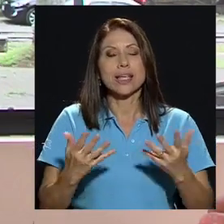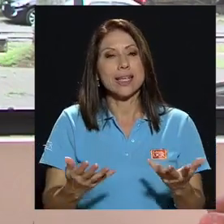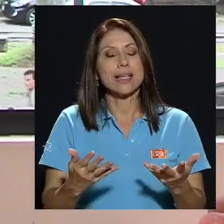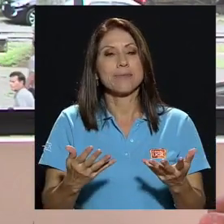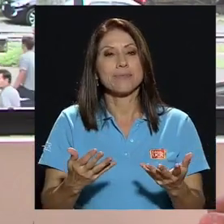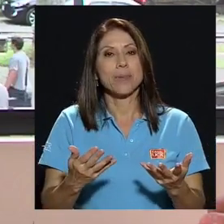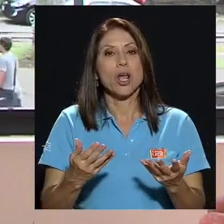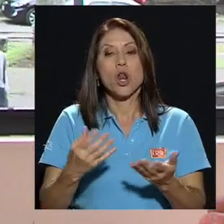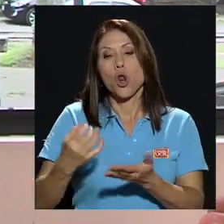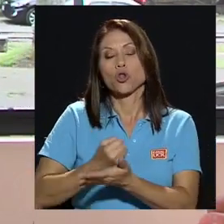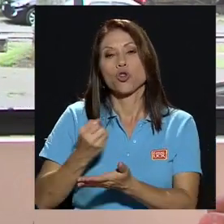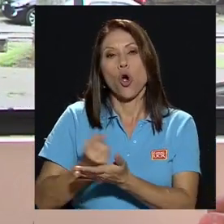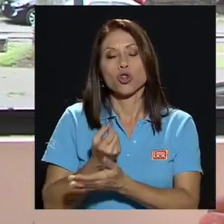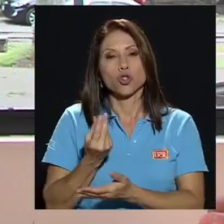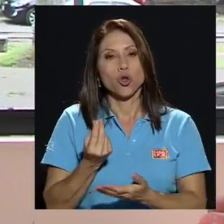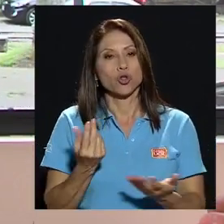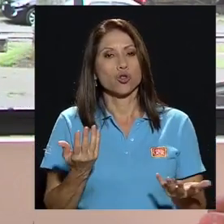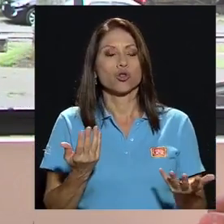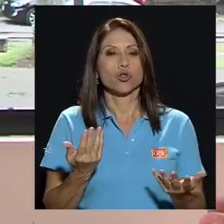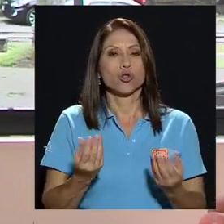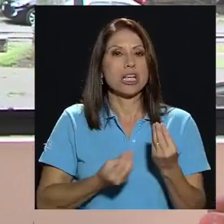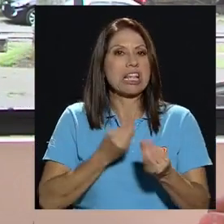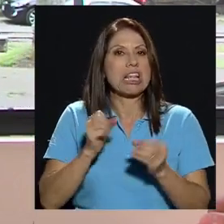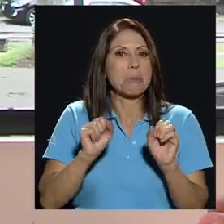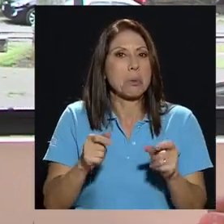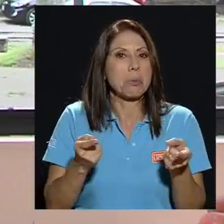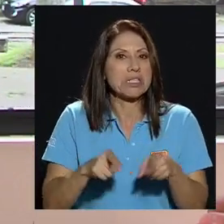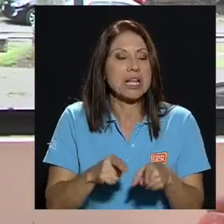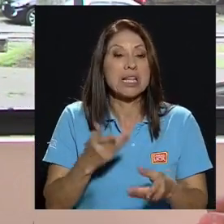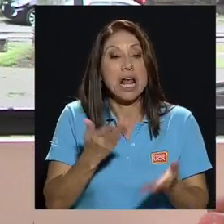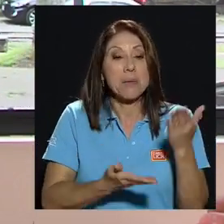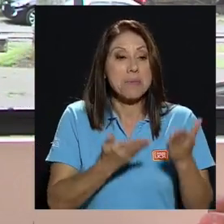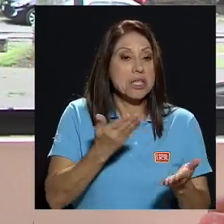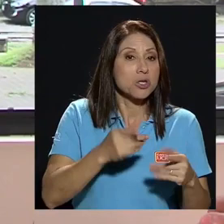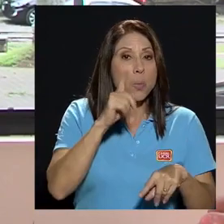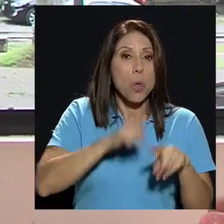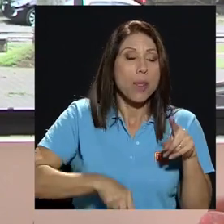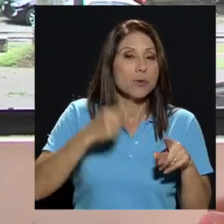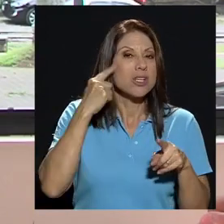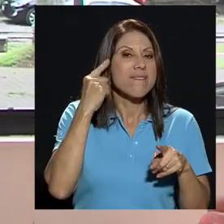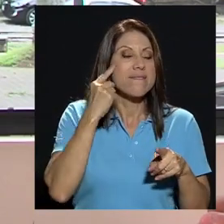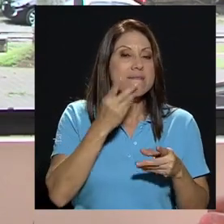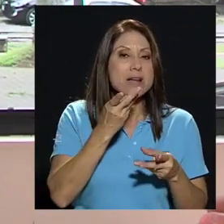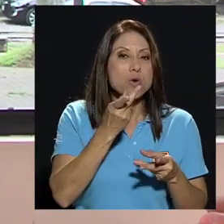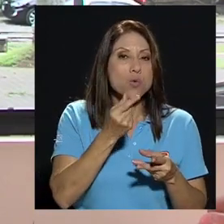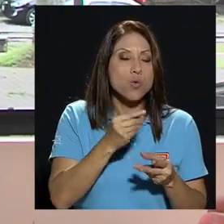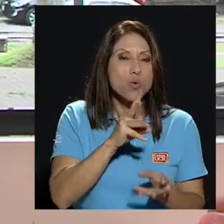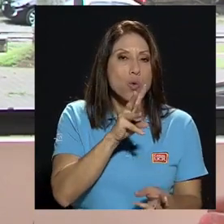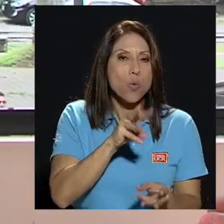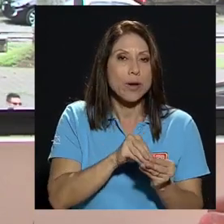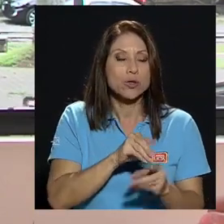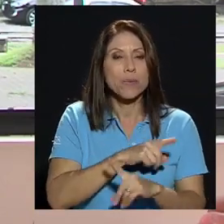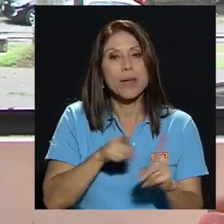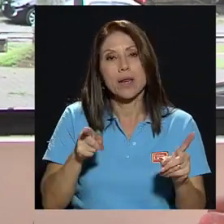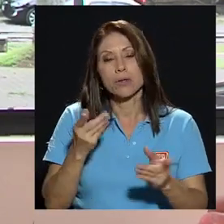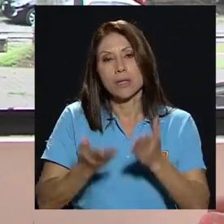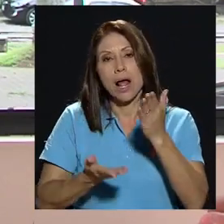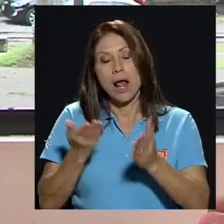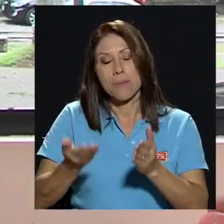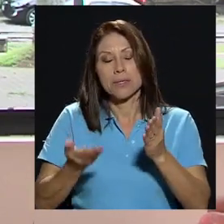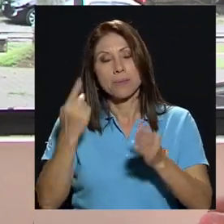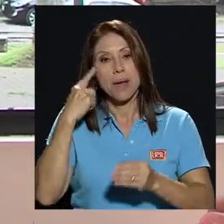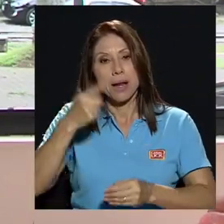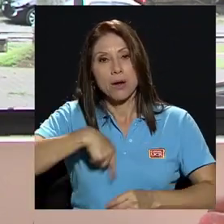los costos, que no podemos tal vez cuantificar los números, pero que podría tener para nosotros si